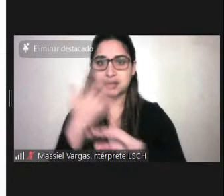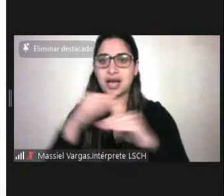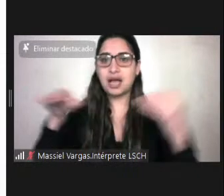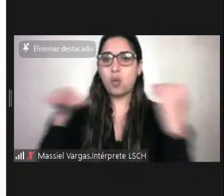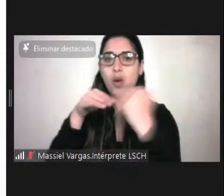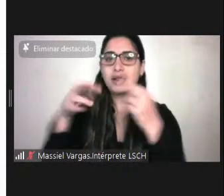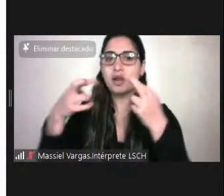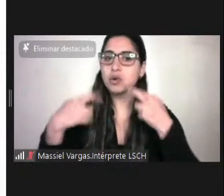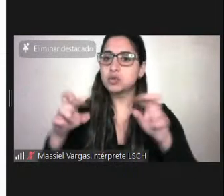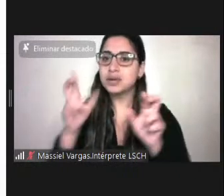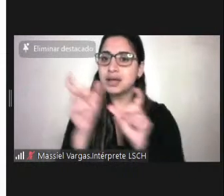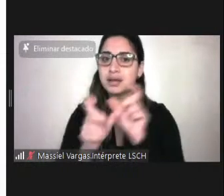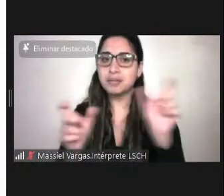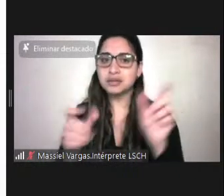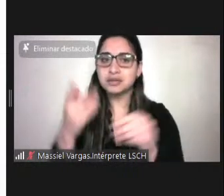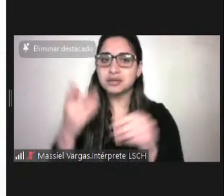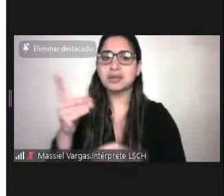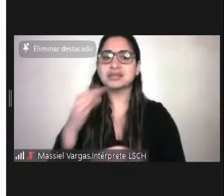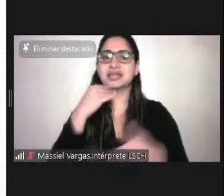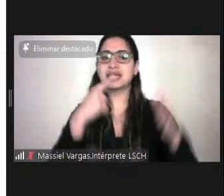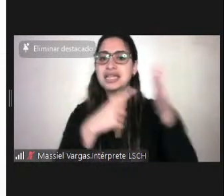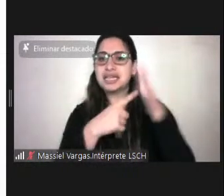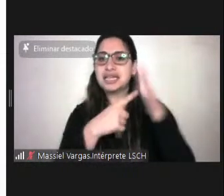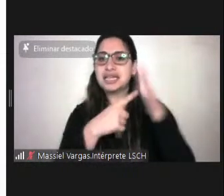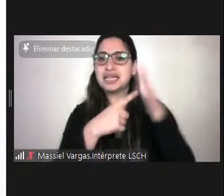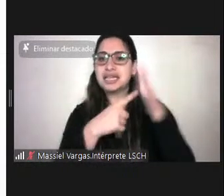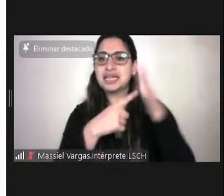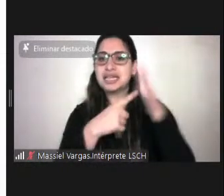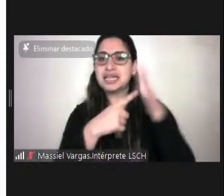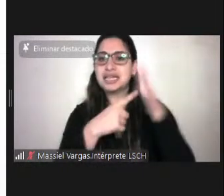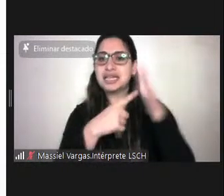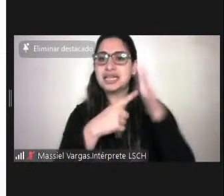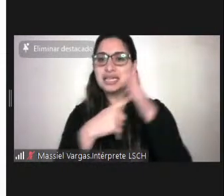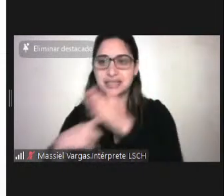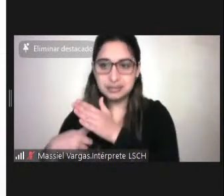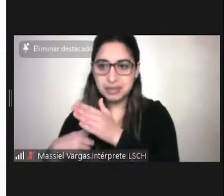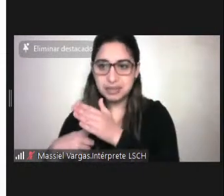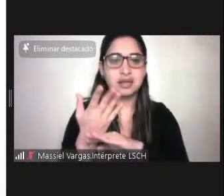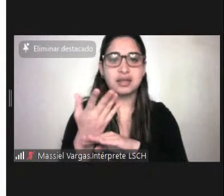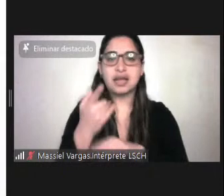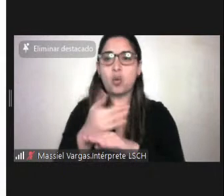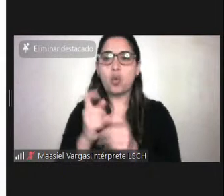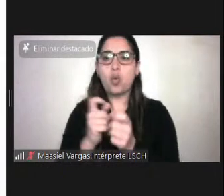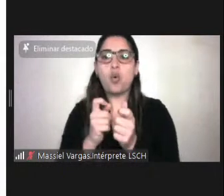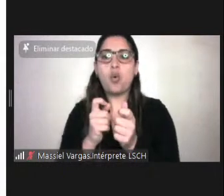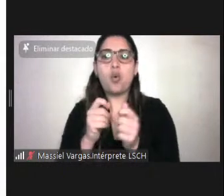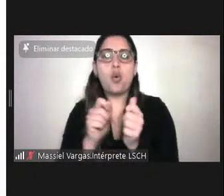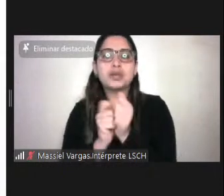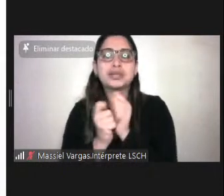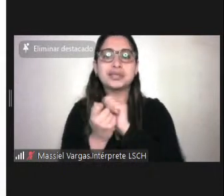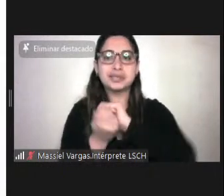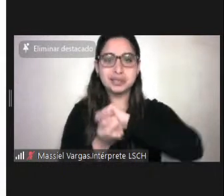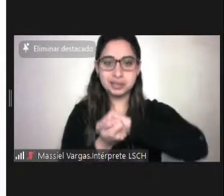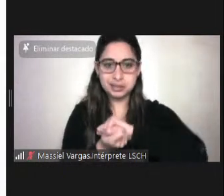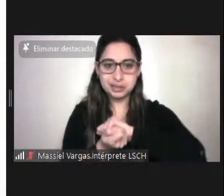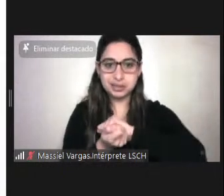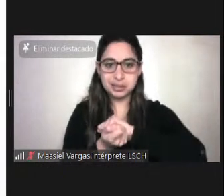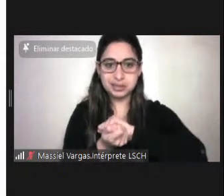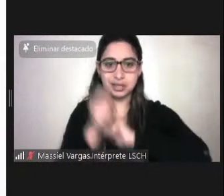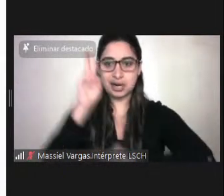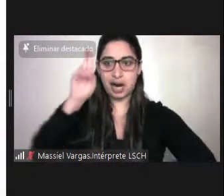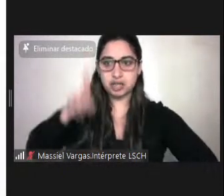discriminación, accesibilidad, ajustes razonables, capacidad jurídica y acceso a la justicia. Hay muchos más,